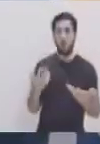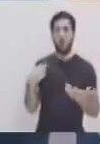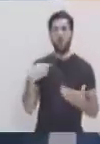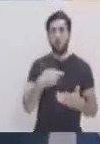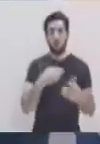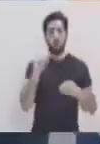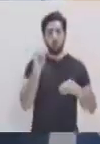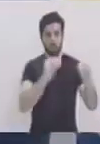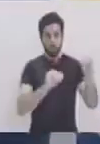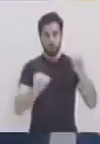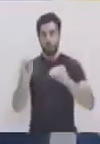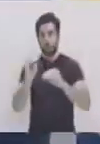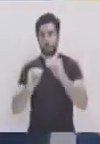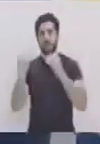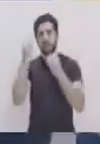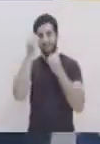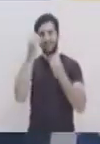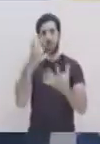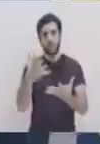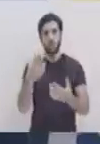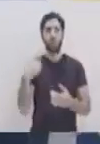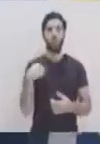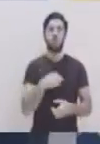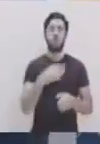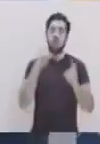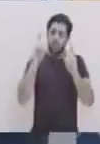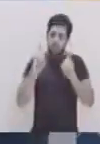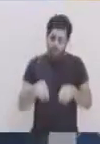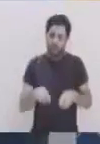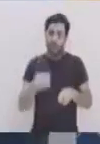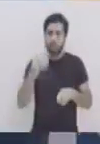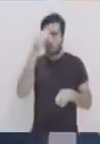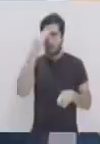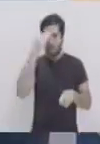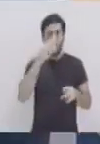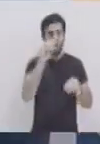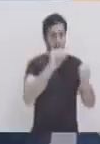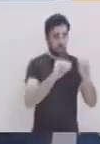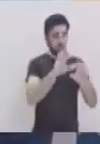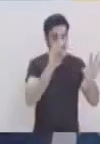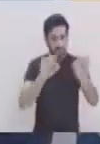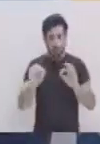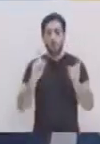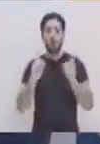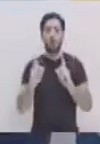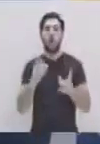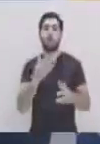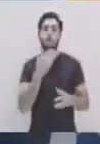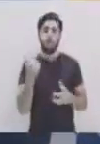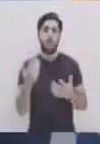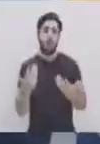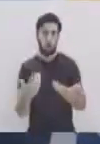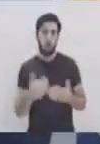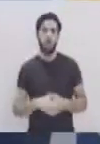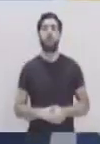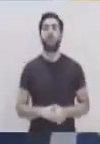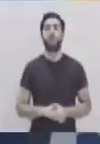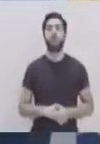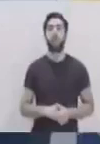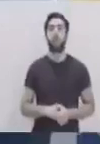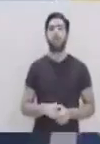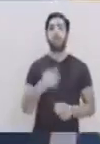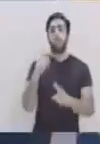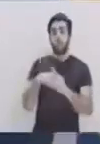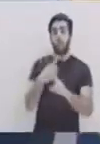obteniendo de esa información. Entonces debemos de ser selectivos, aportar y conocer aún más cerca de esto. Claro, porque